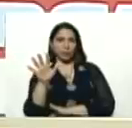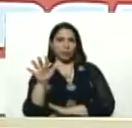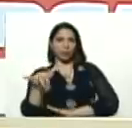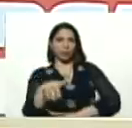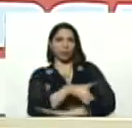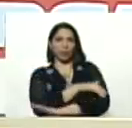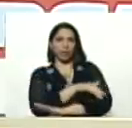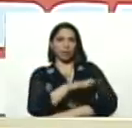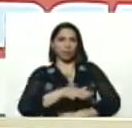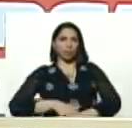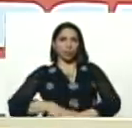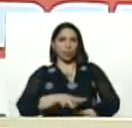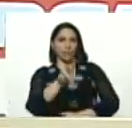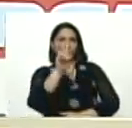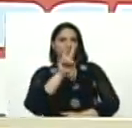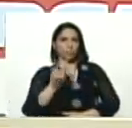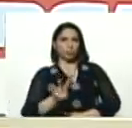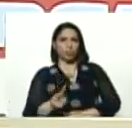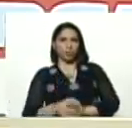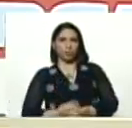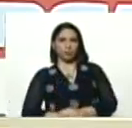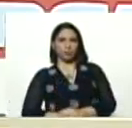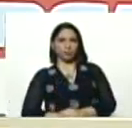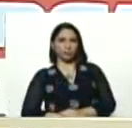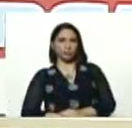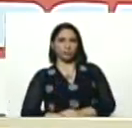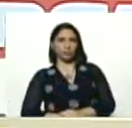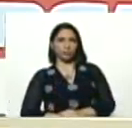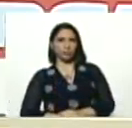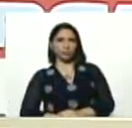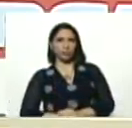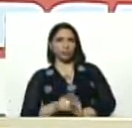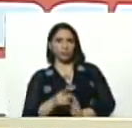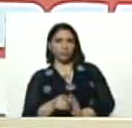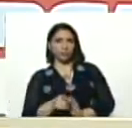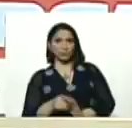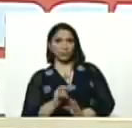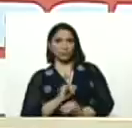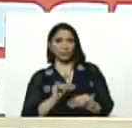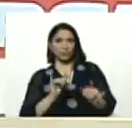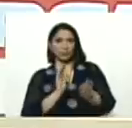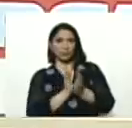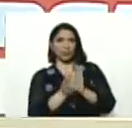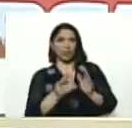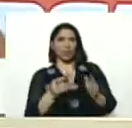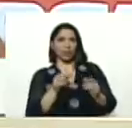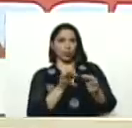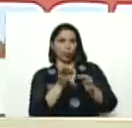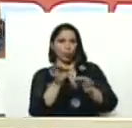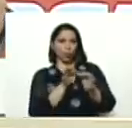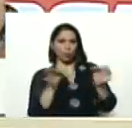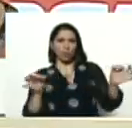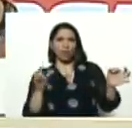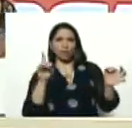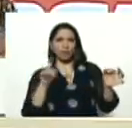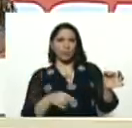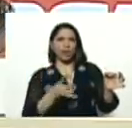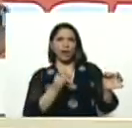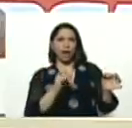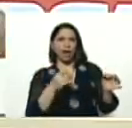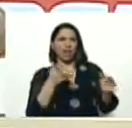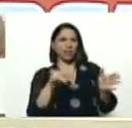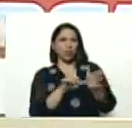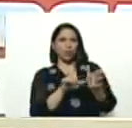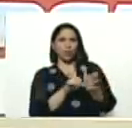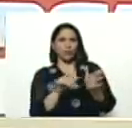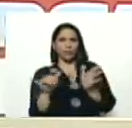calles, en toda Venezuela, eso está, presidente, georreferenciado, eso tiene sus coordenadas, tiene sus limitantes, de